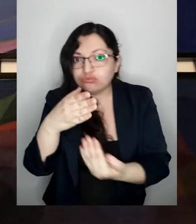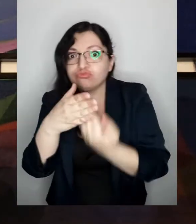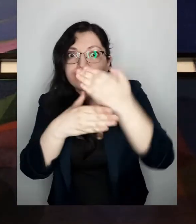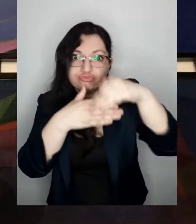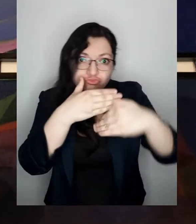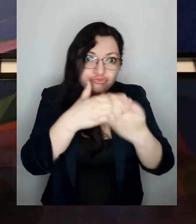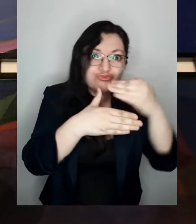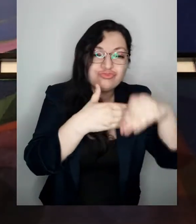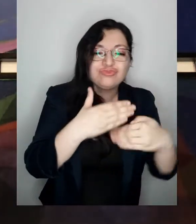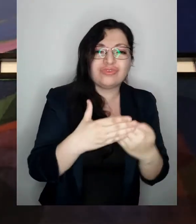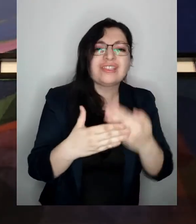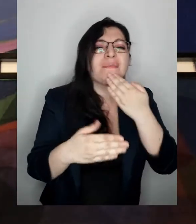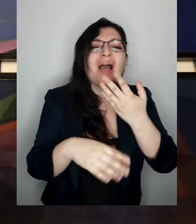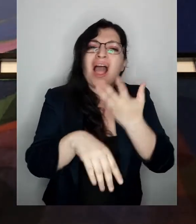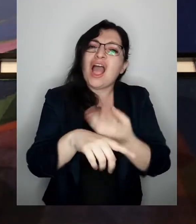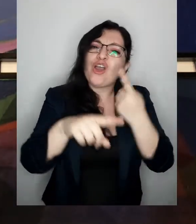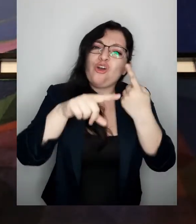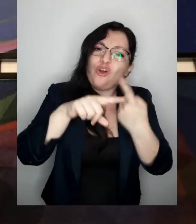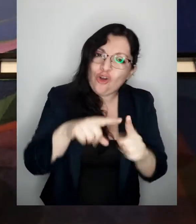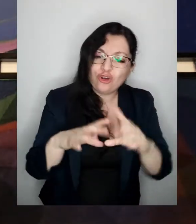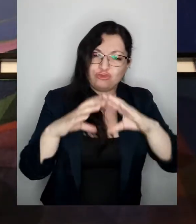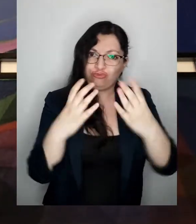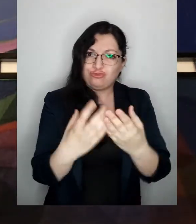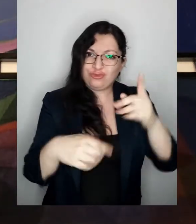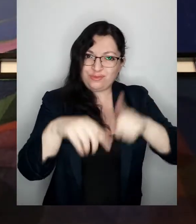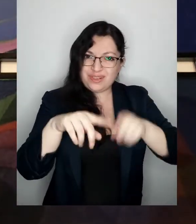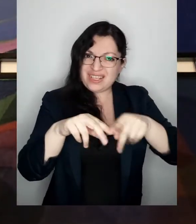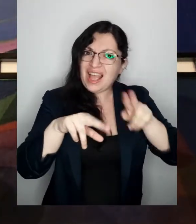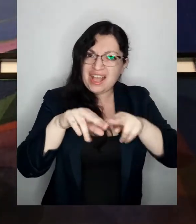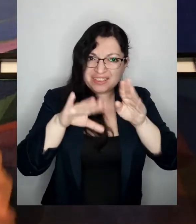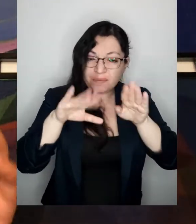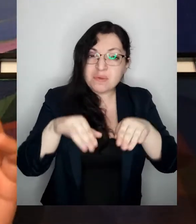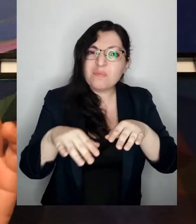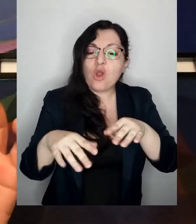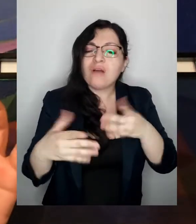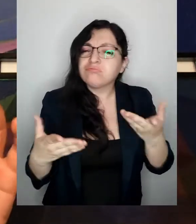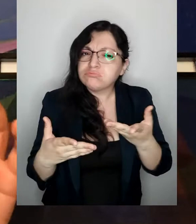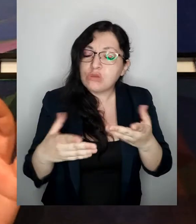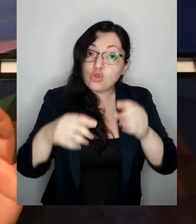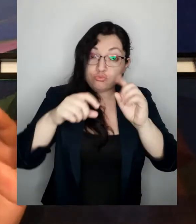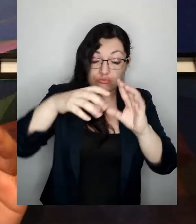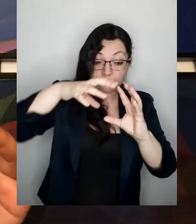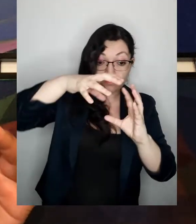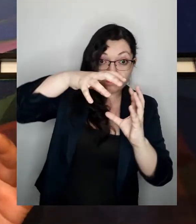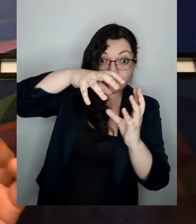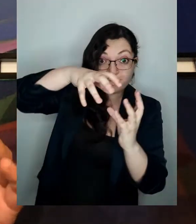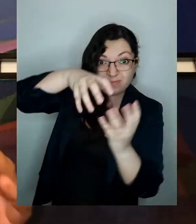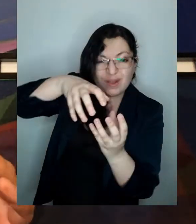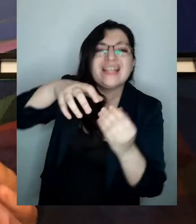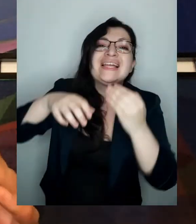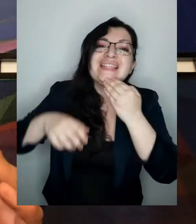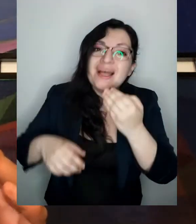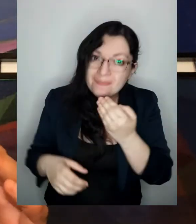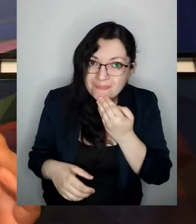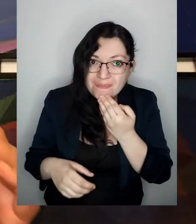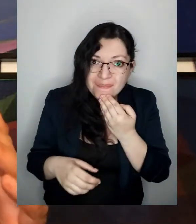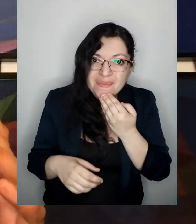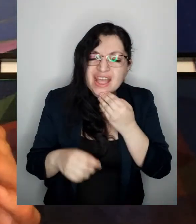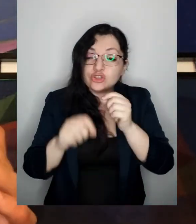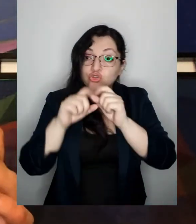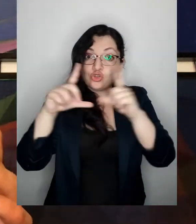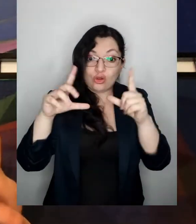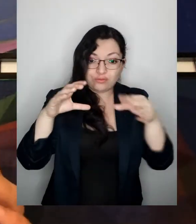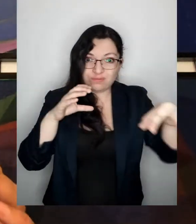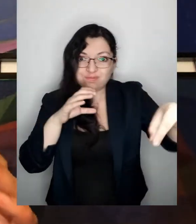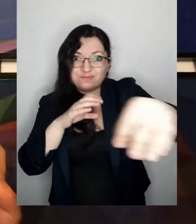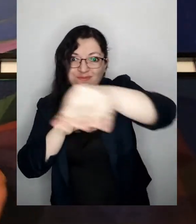hay otro movimiento muy importante que hace la tierra y es que además de estar girando sobre sí misma en el espacio también está girando en torno